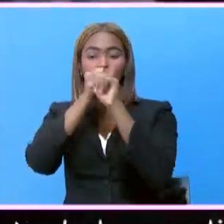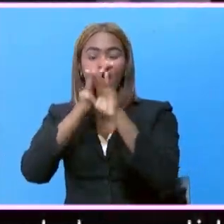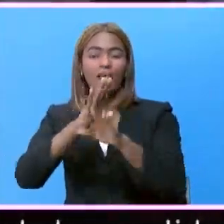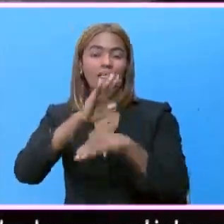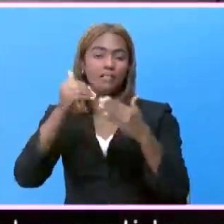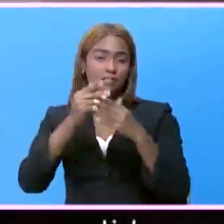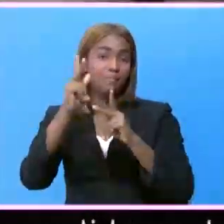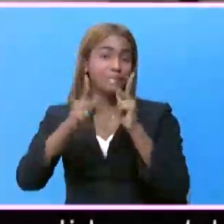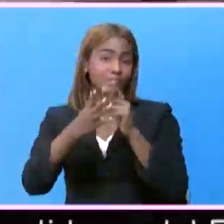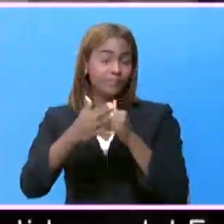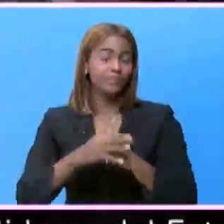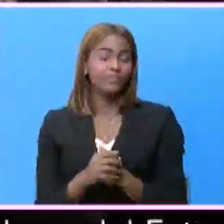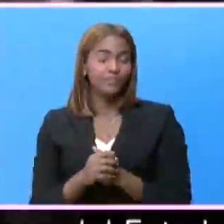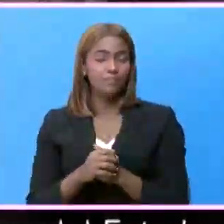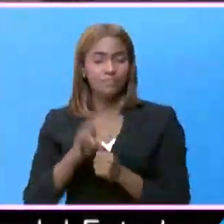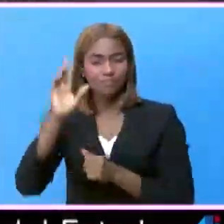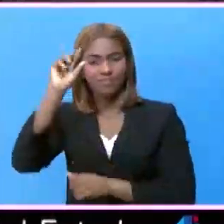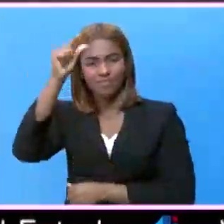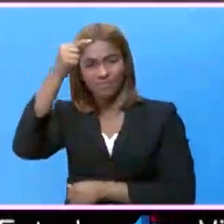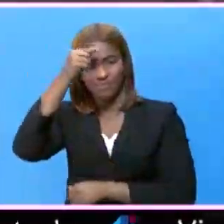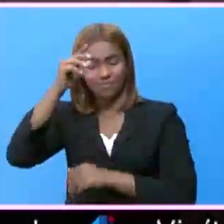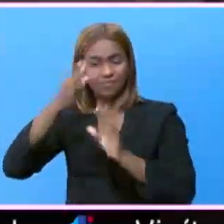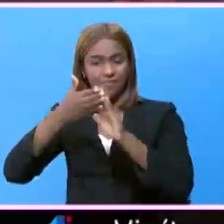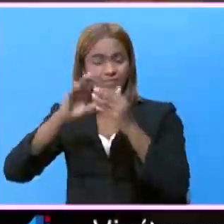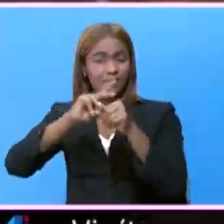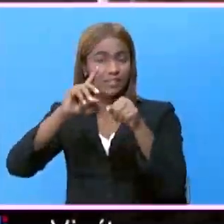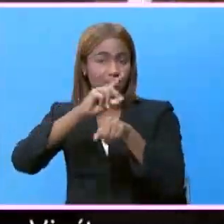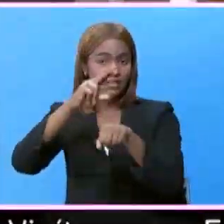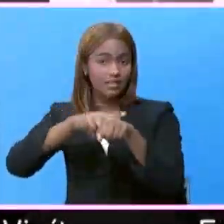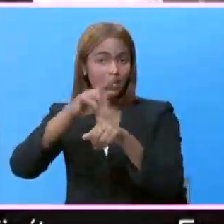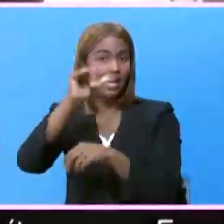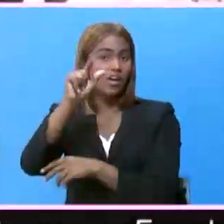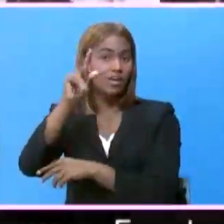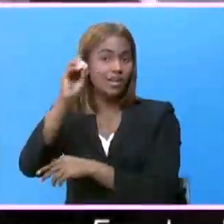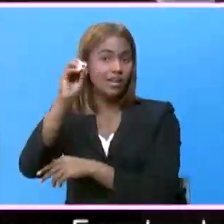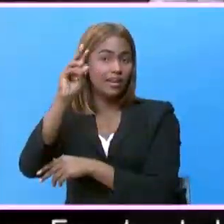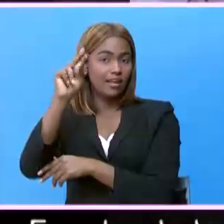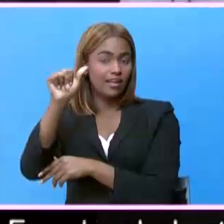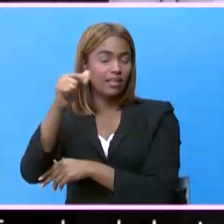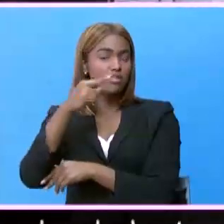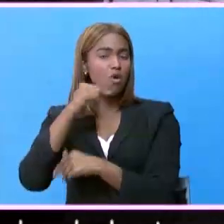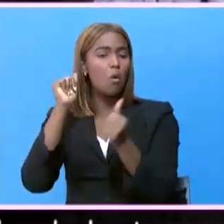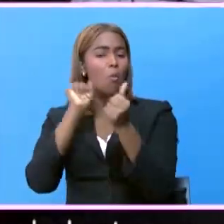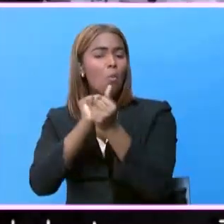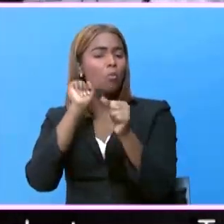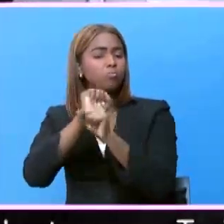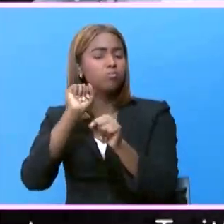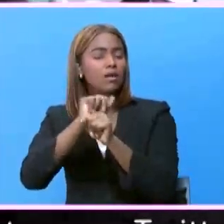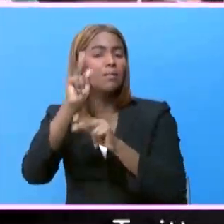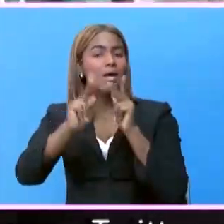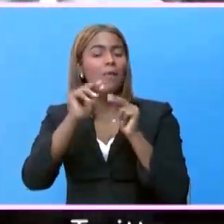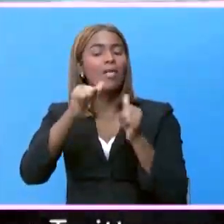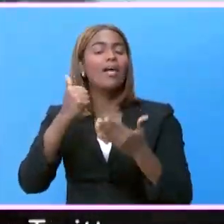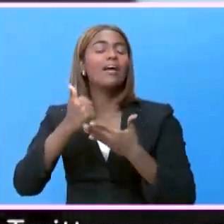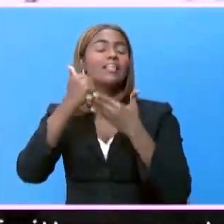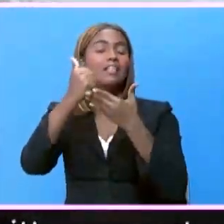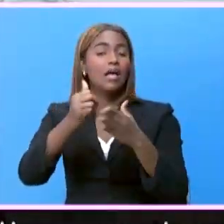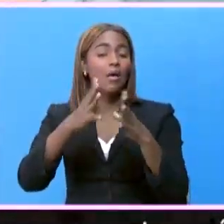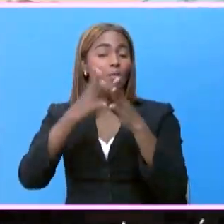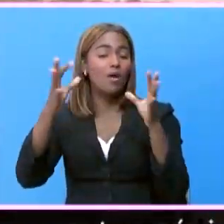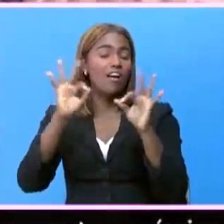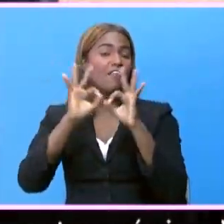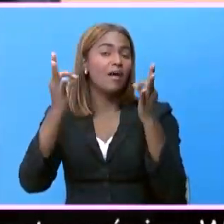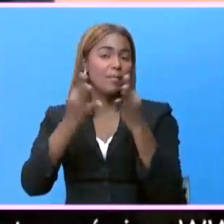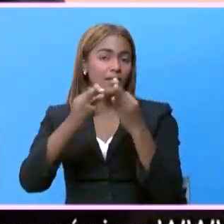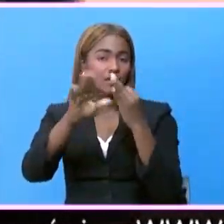todos. La alcaldesa del Distrito Nacional, Carolina Mejía, sostuvo que trabajando de la mano con los comunitarios se podrá ayudar a cientos de